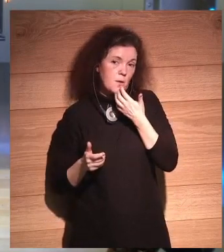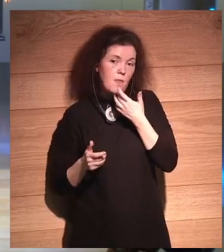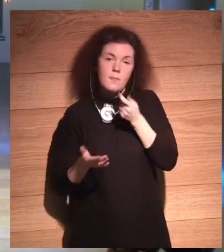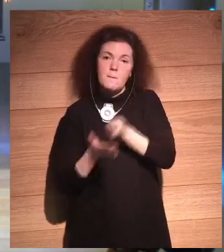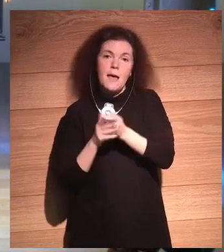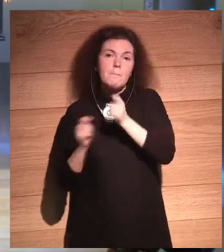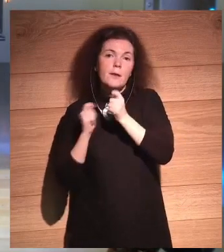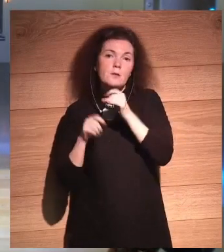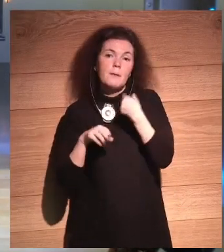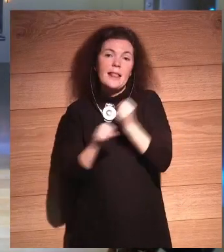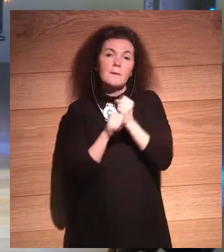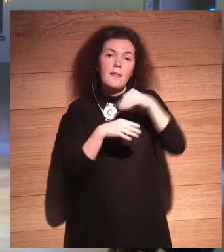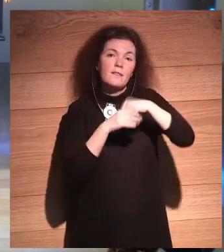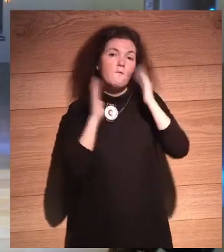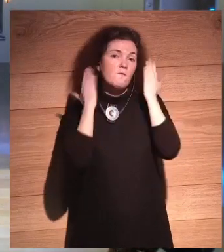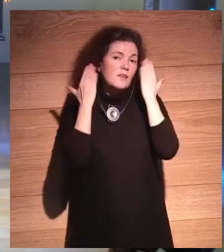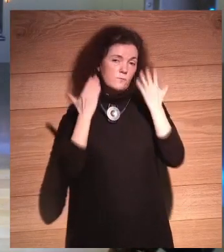paguen a los periodistas por trabajar en Facebook.